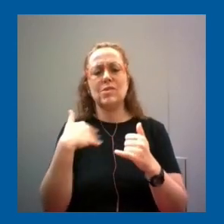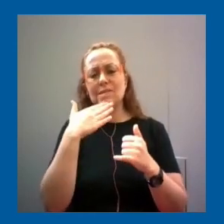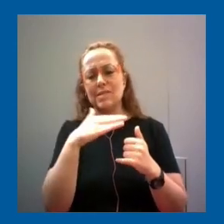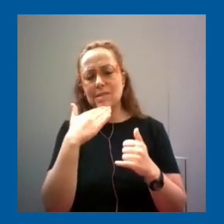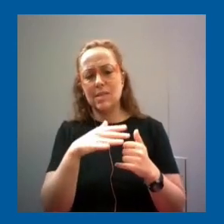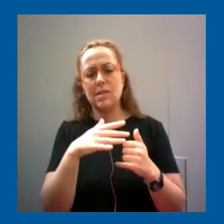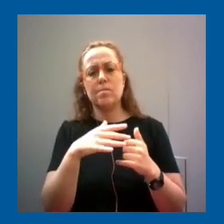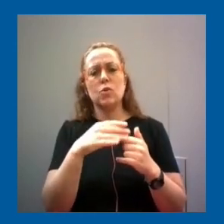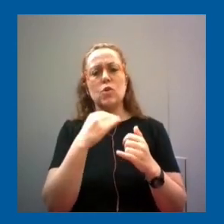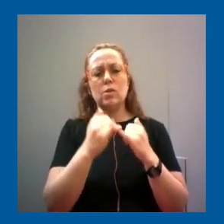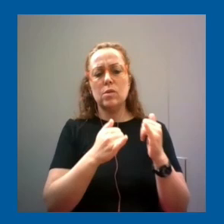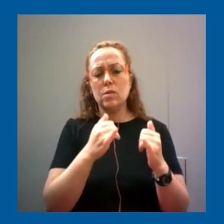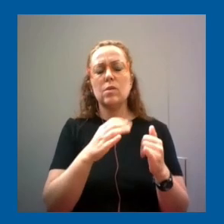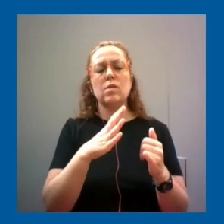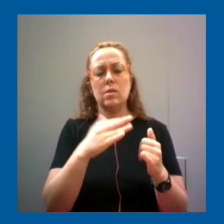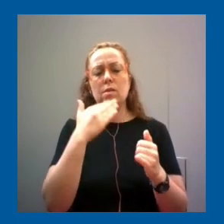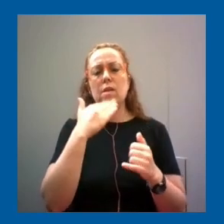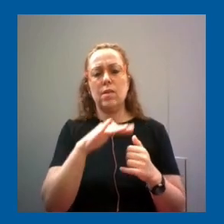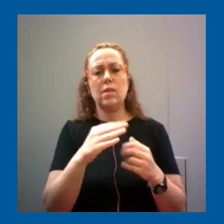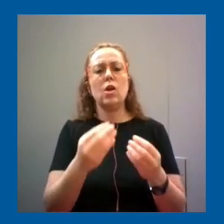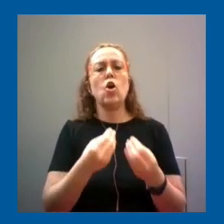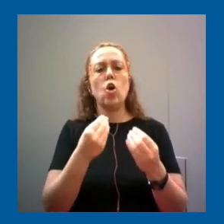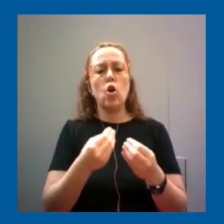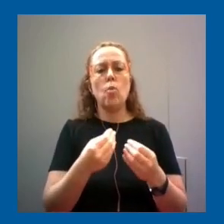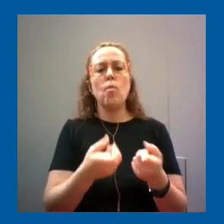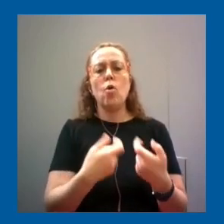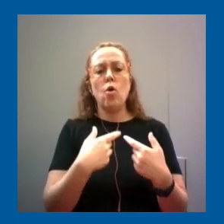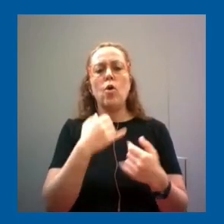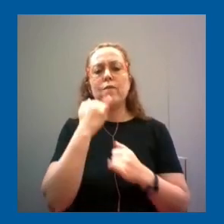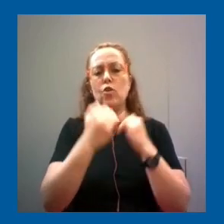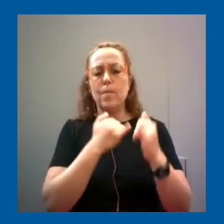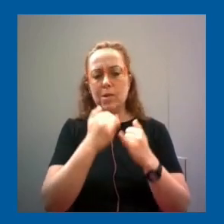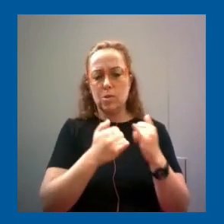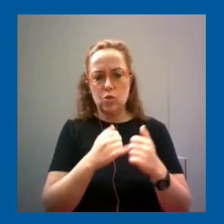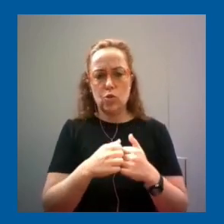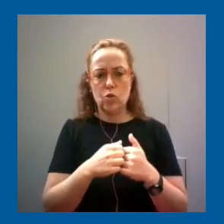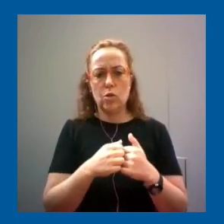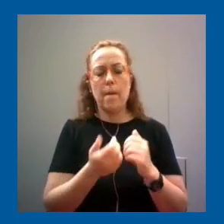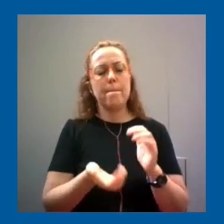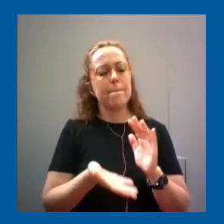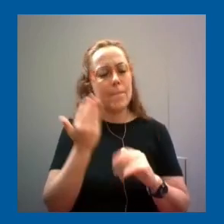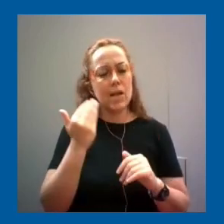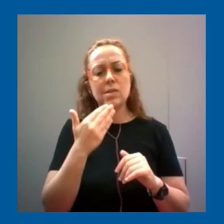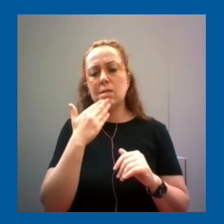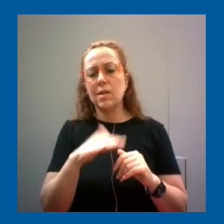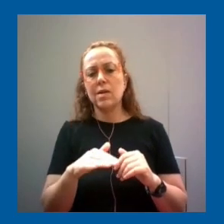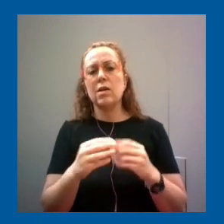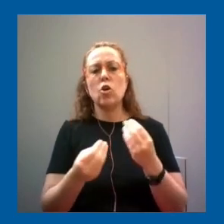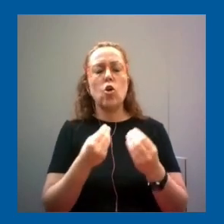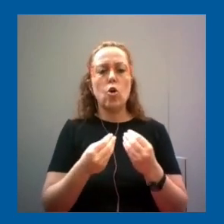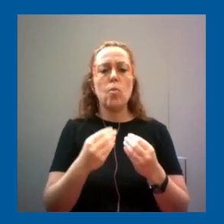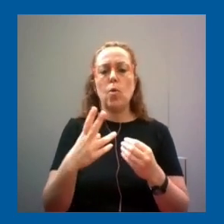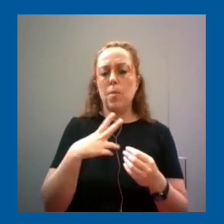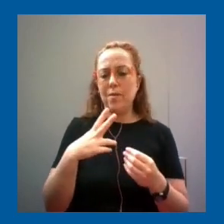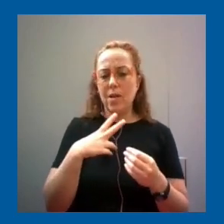funcionan esos dispositivos, más vamos a entender cómo se genera toda esa información, más vamos a entender cuestiones de privacidad, más